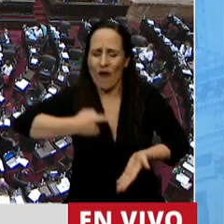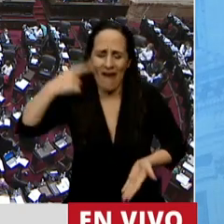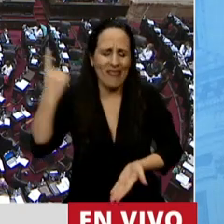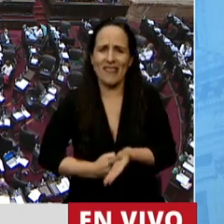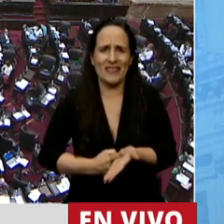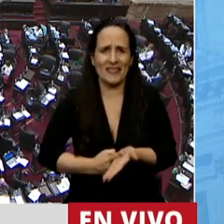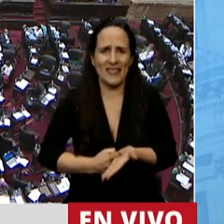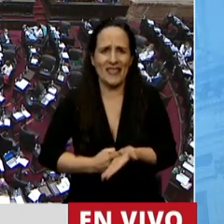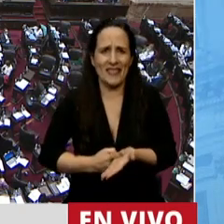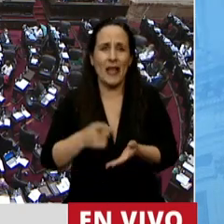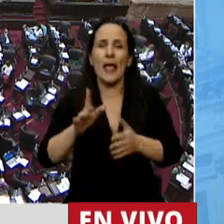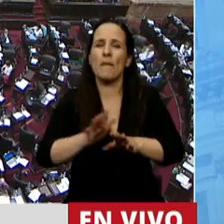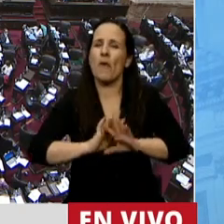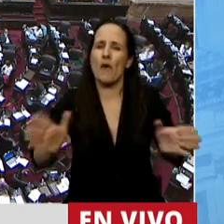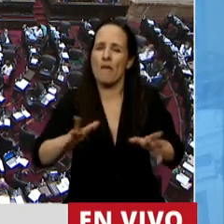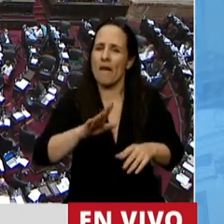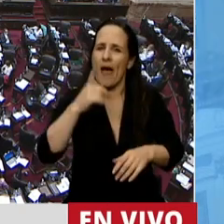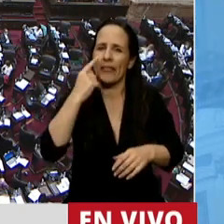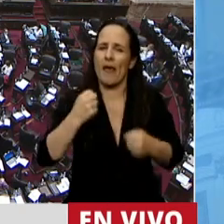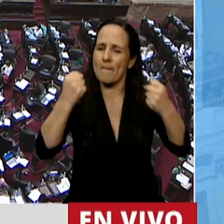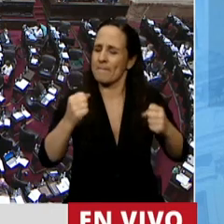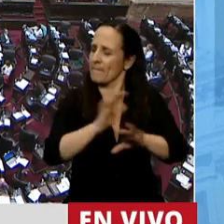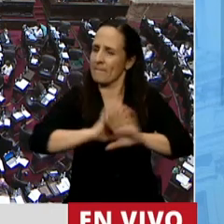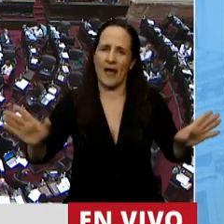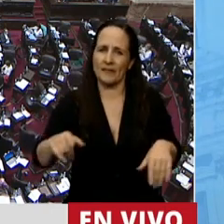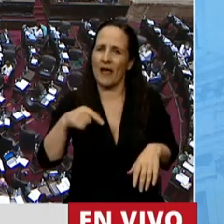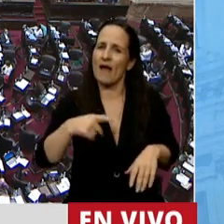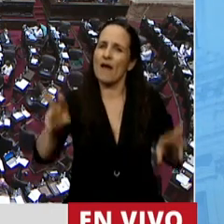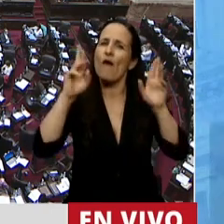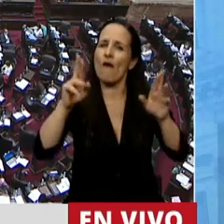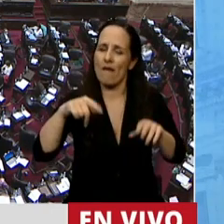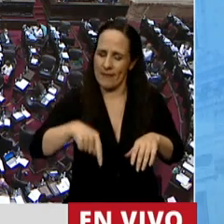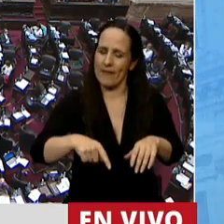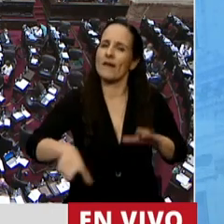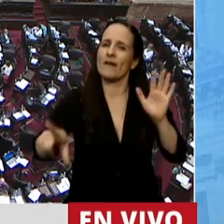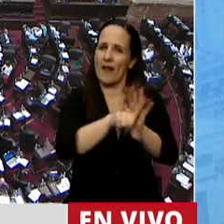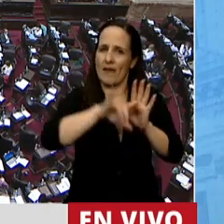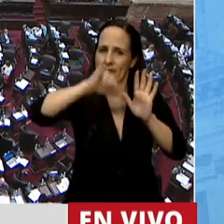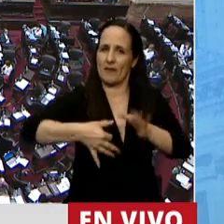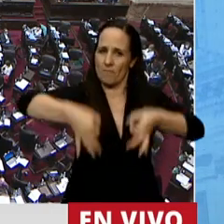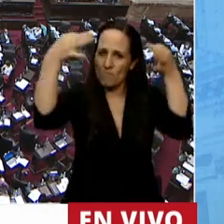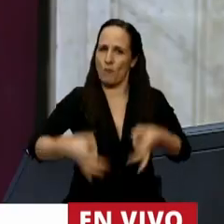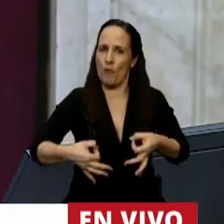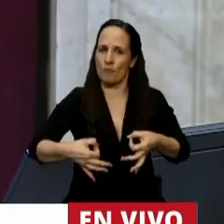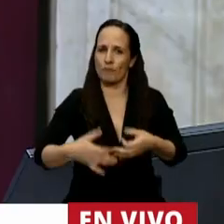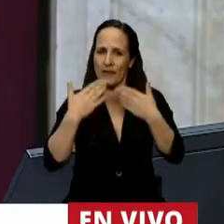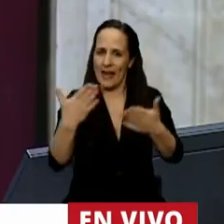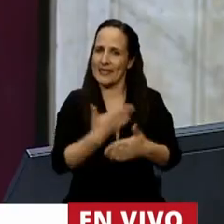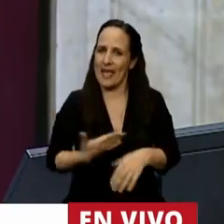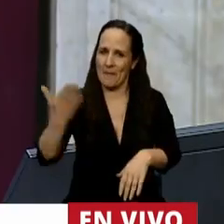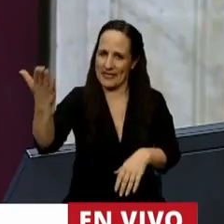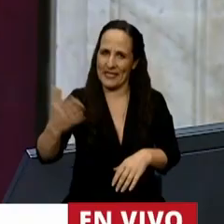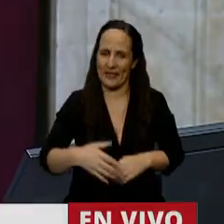erradicación de las prácticas machistas, espero que esta vez sea ley. Gracias, señor presidente. Muchas gracias,